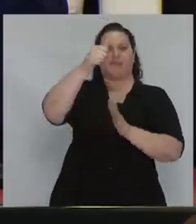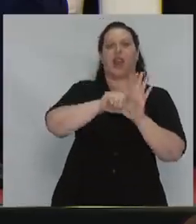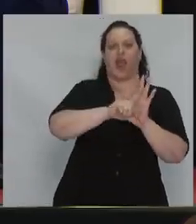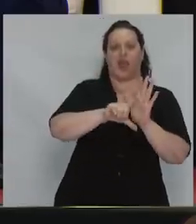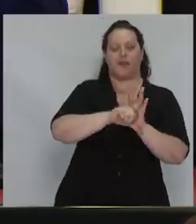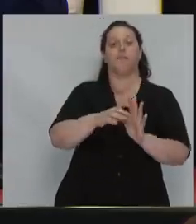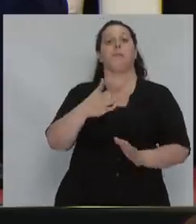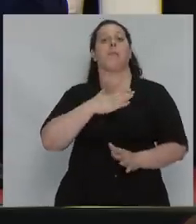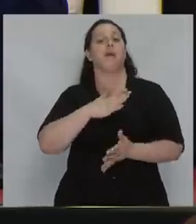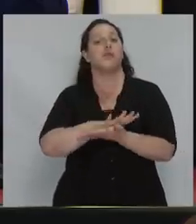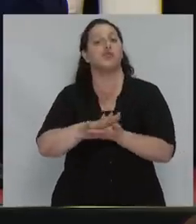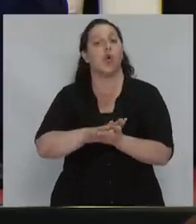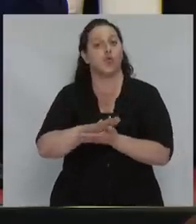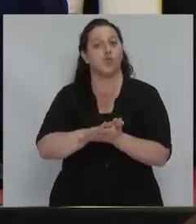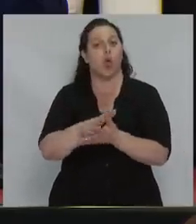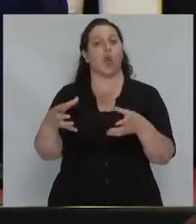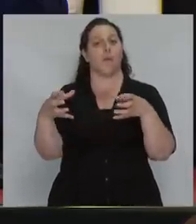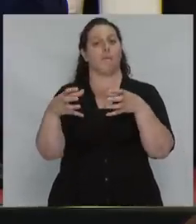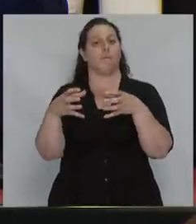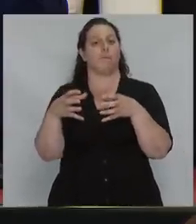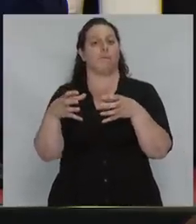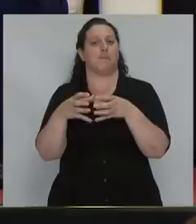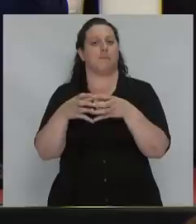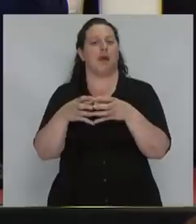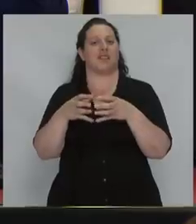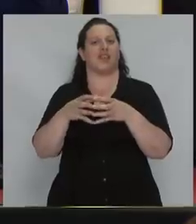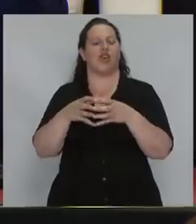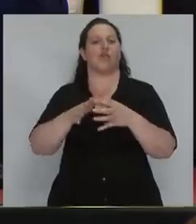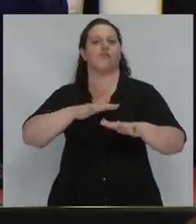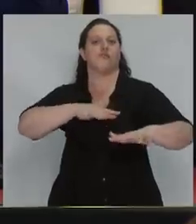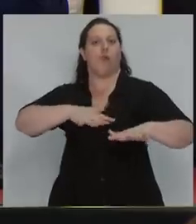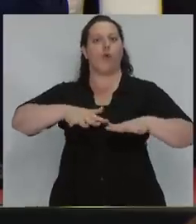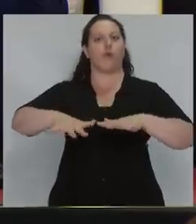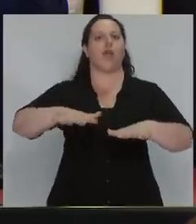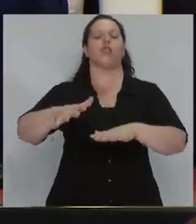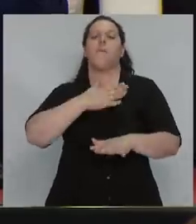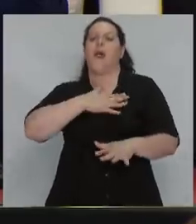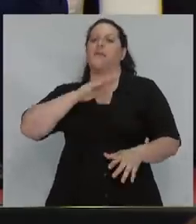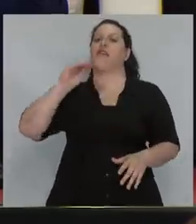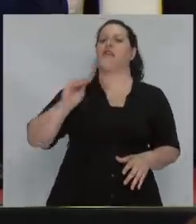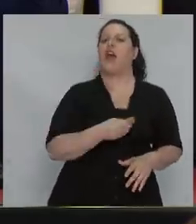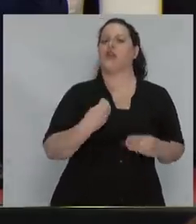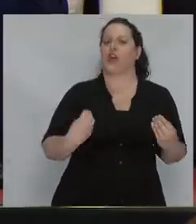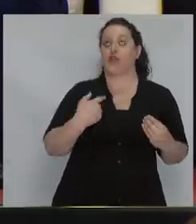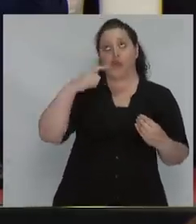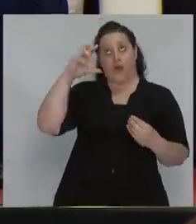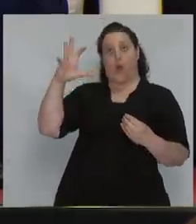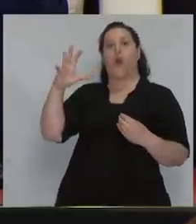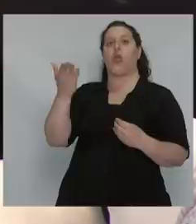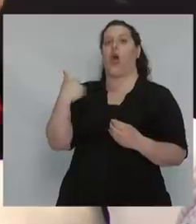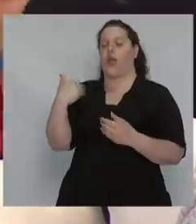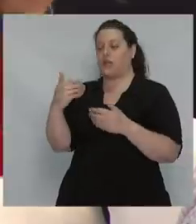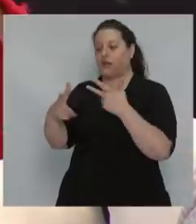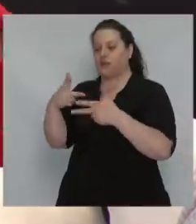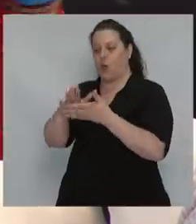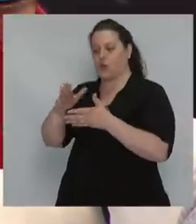partido movimiento. Creo que el gran fracaso, cuando podemos hablar de fracaso, porque estoy de acuerdo con Álvaro, todo lo mejor